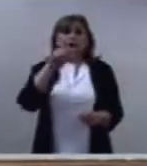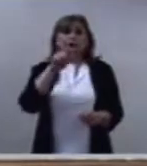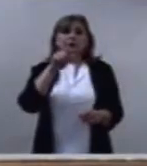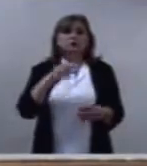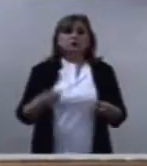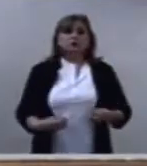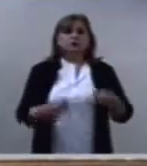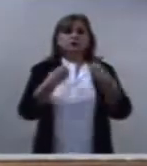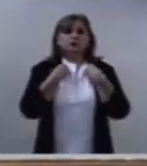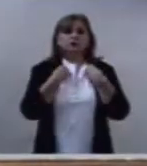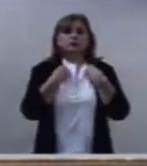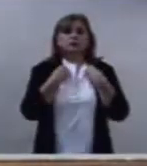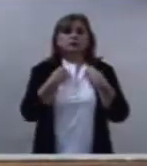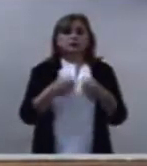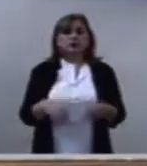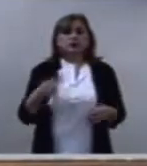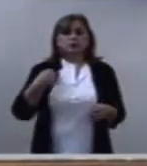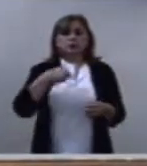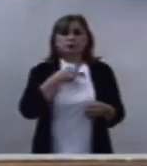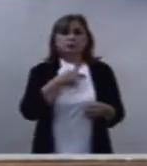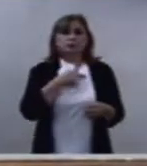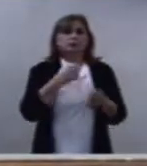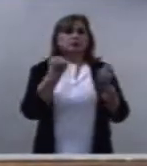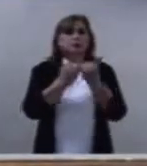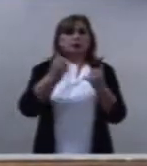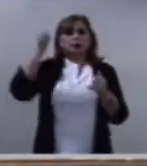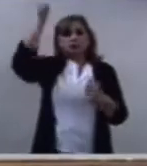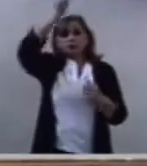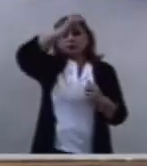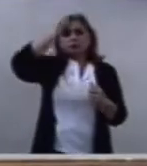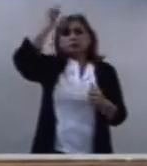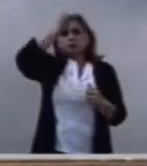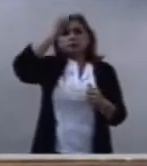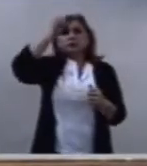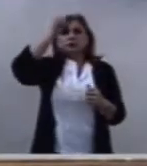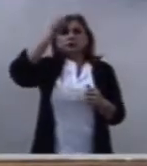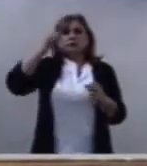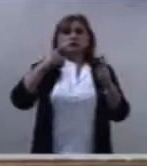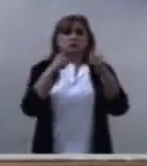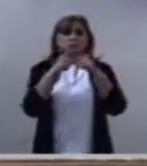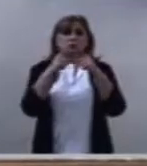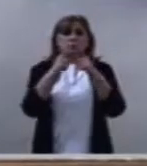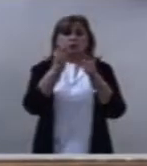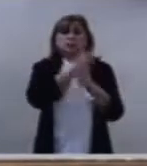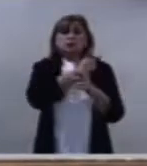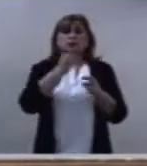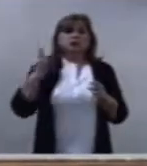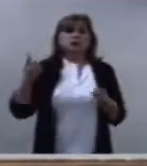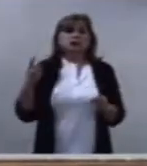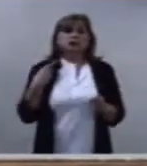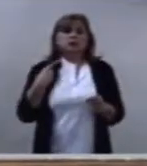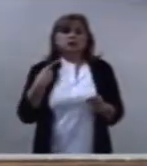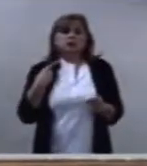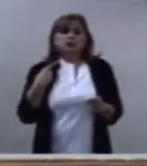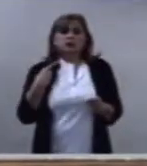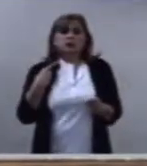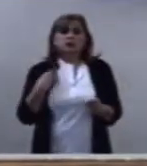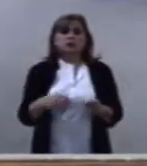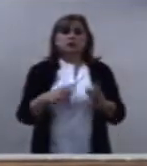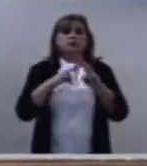también nosotros los pastores de la iglesia debemos abonar